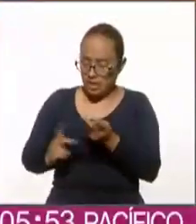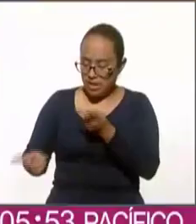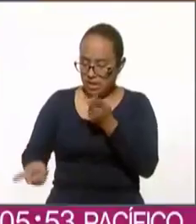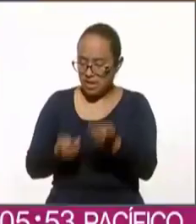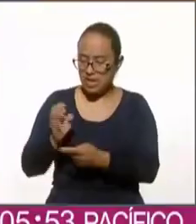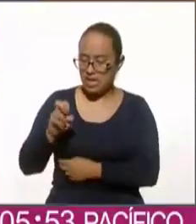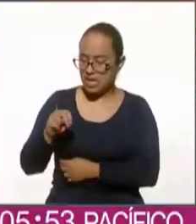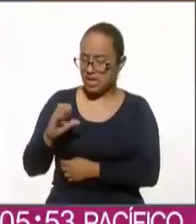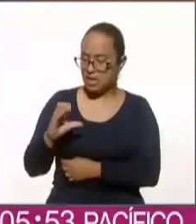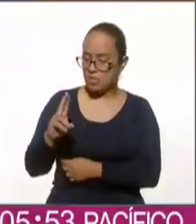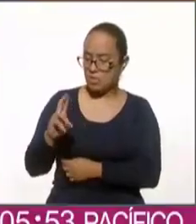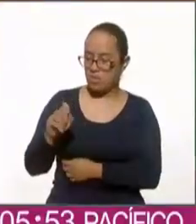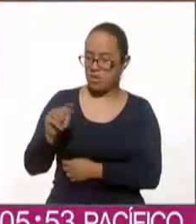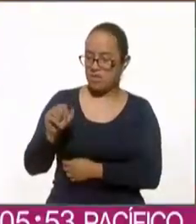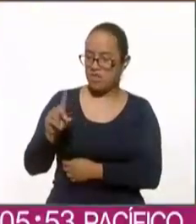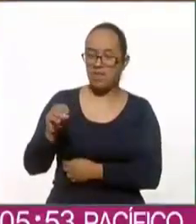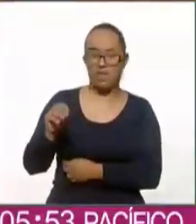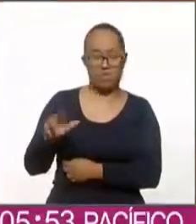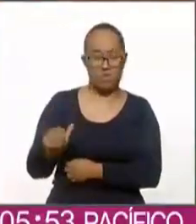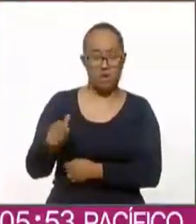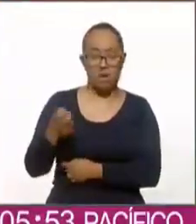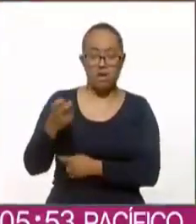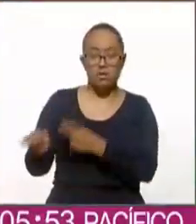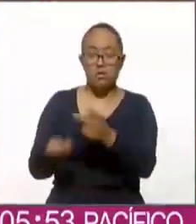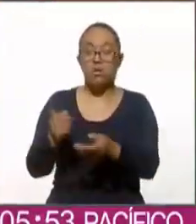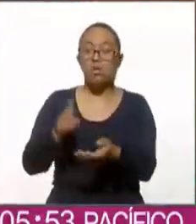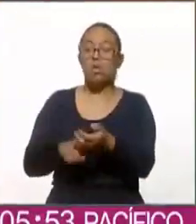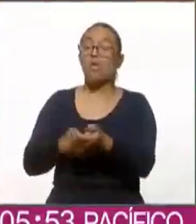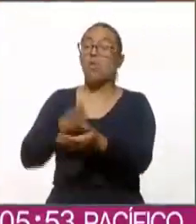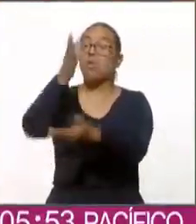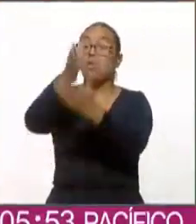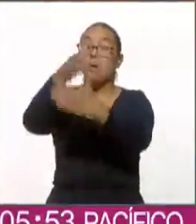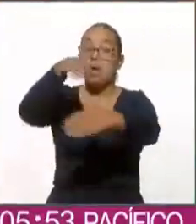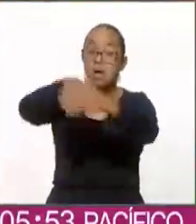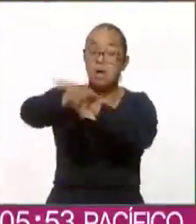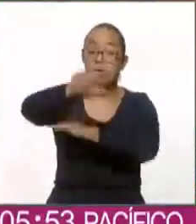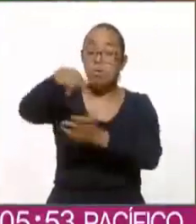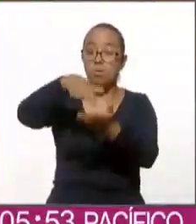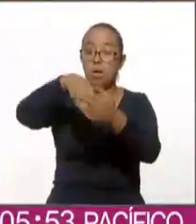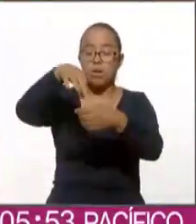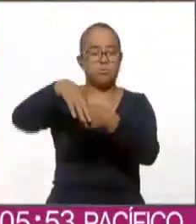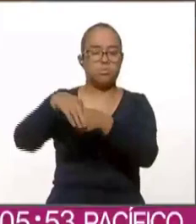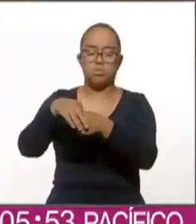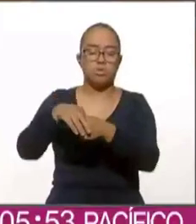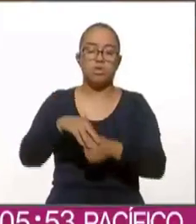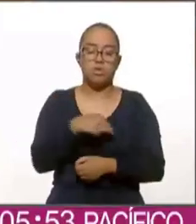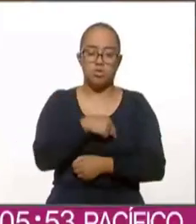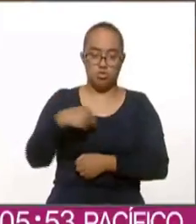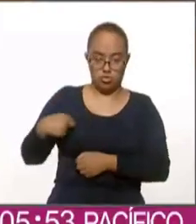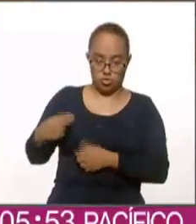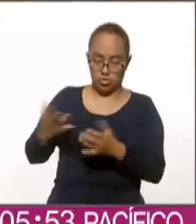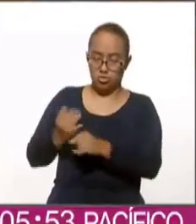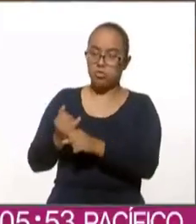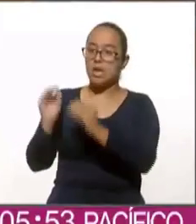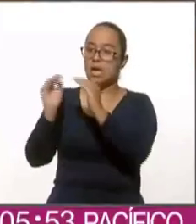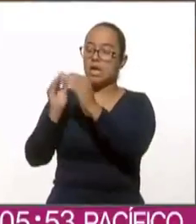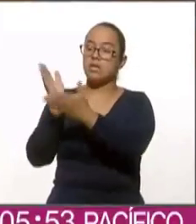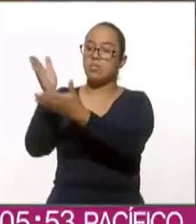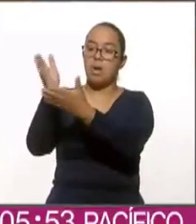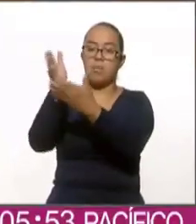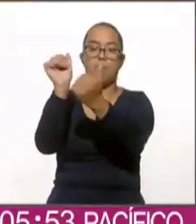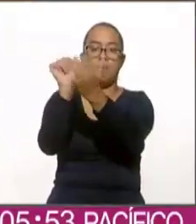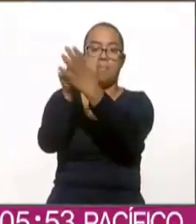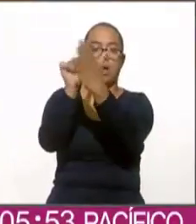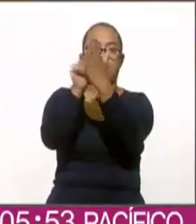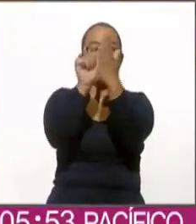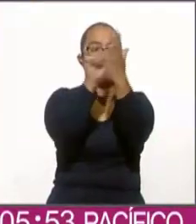pues en realidad nadie va a votar a ninguna casilla nosotros como investigadores vamos a tocar hogares y vamos a